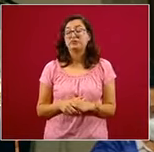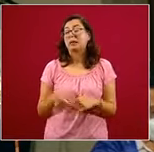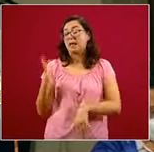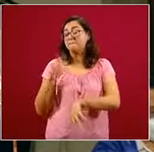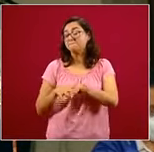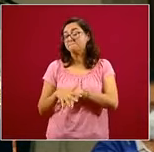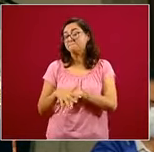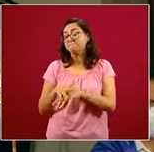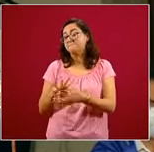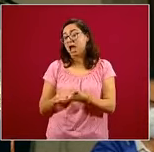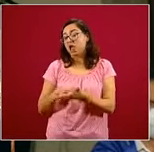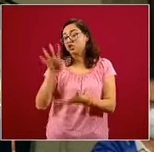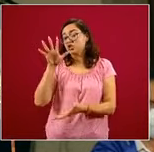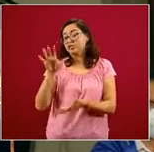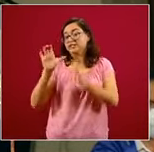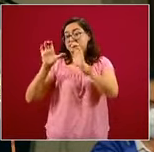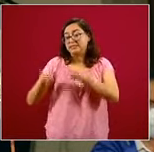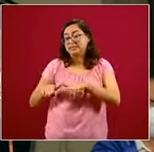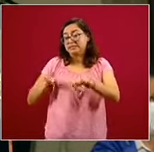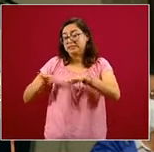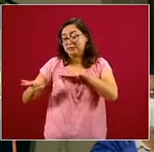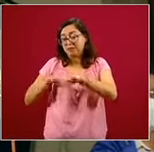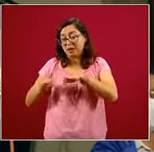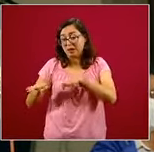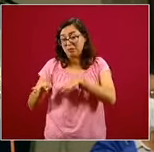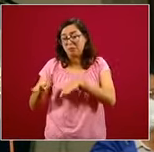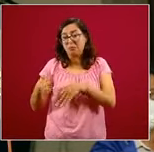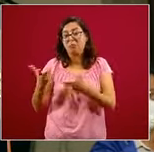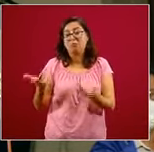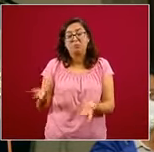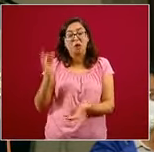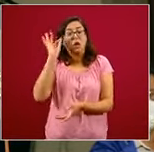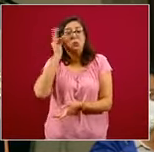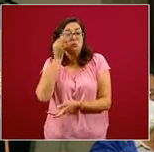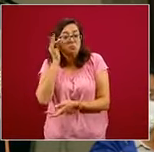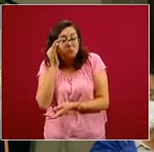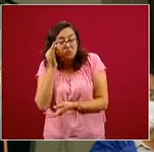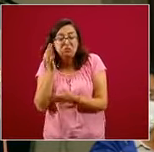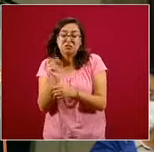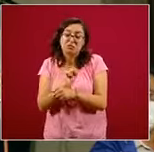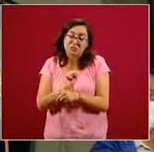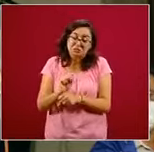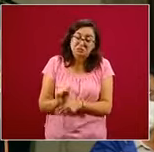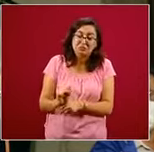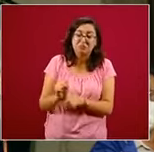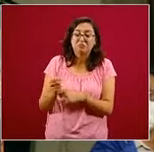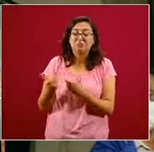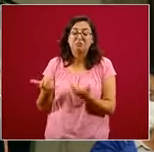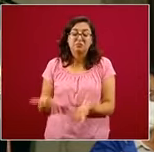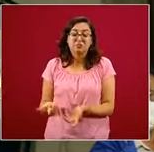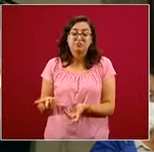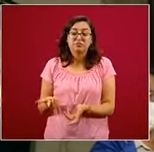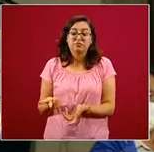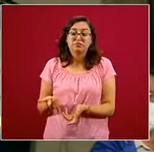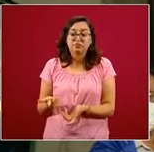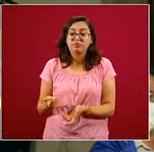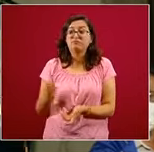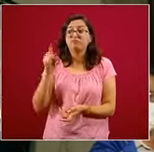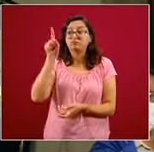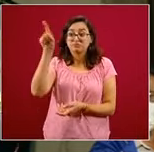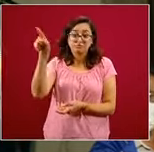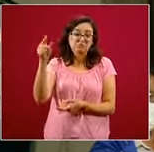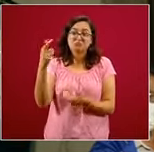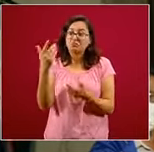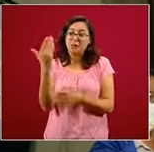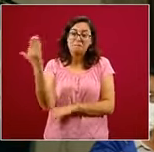empleados, de subempleados, de obreros y trabajadoras domésticas que tenían que bajar a la ciudad